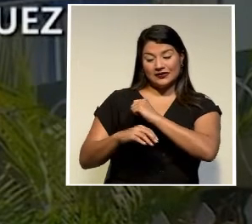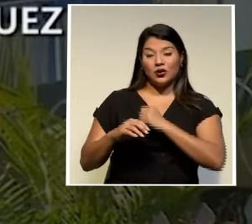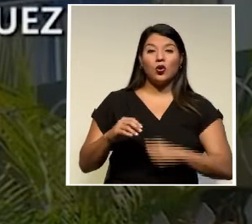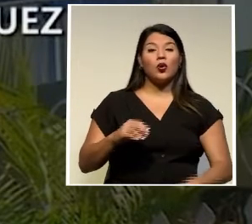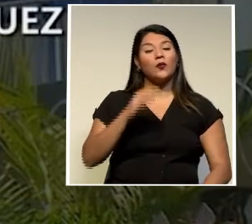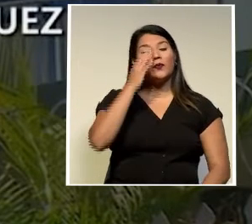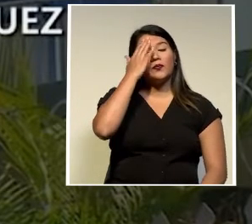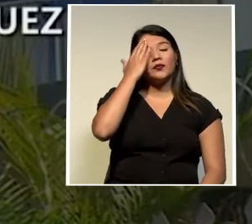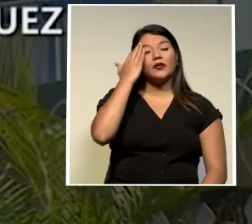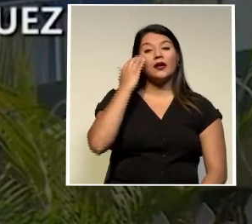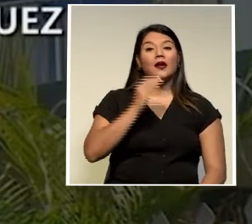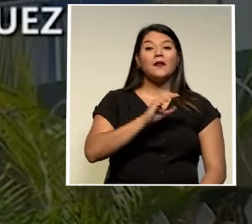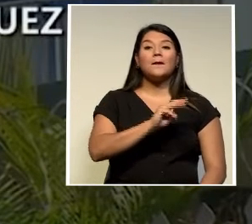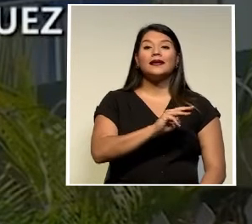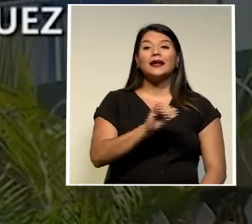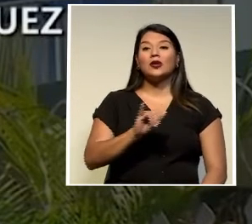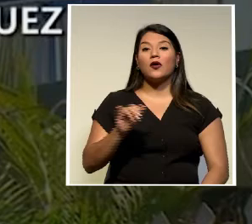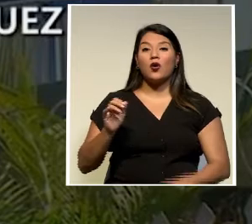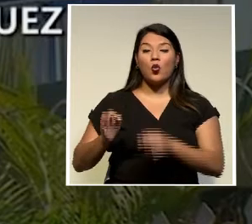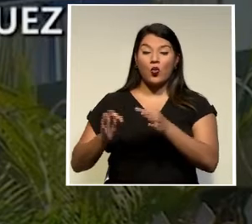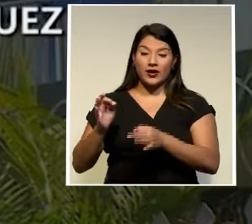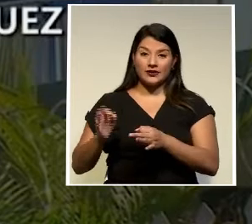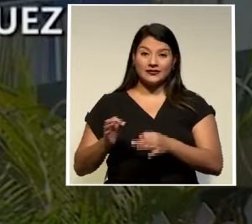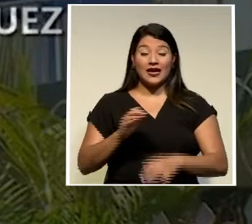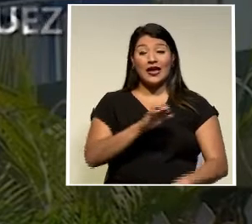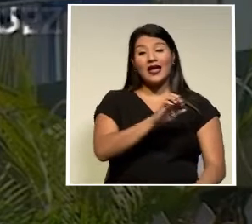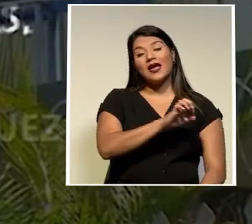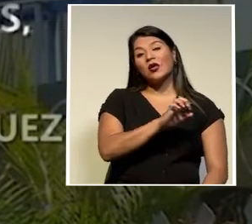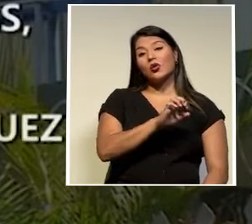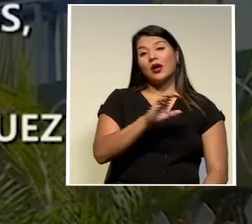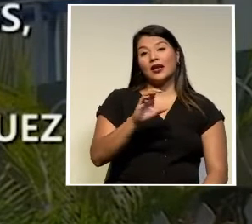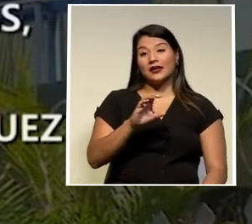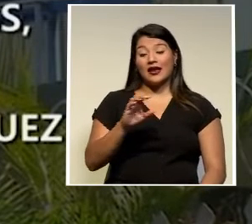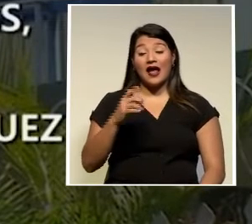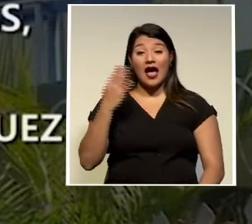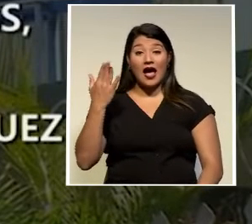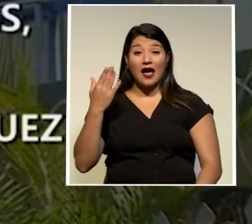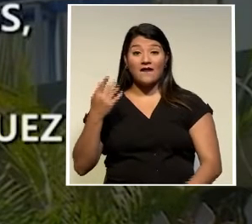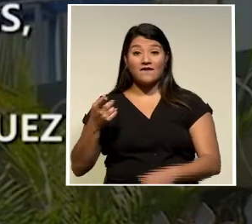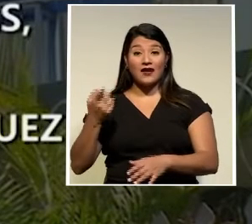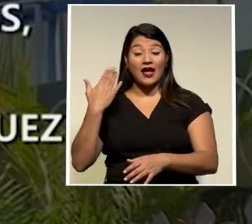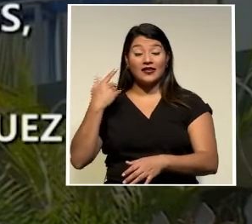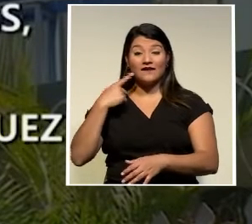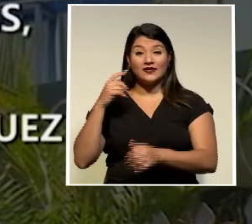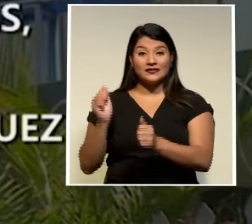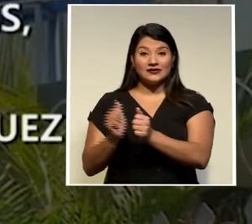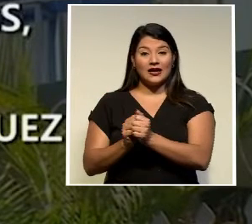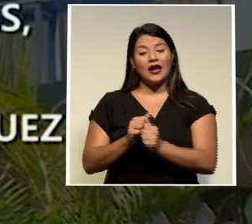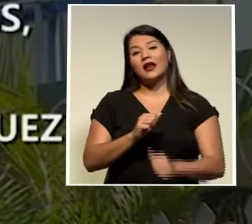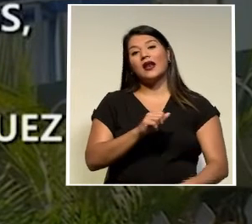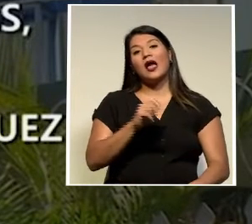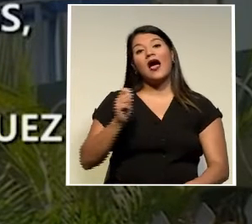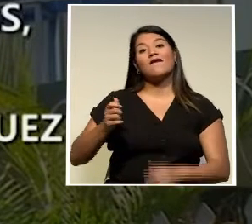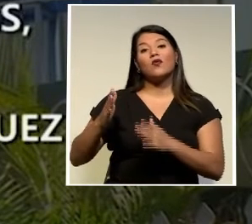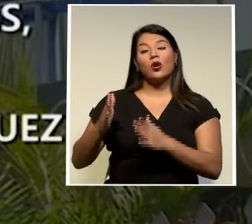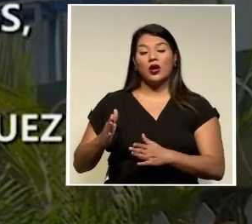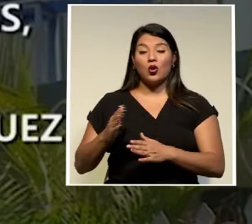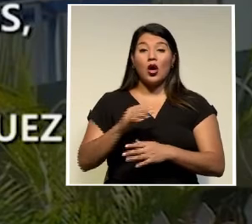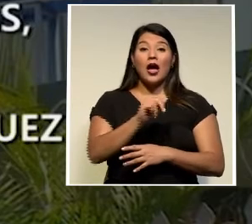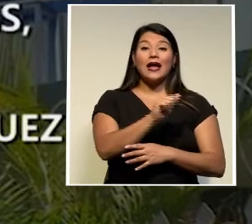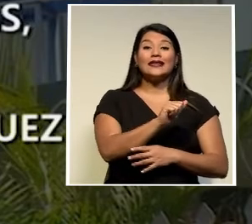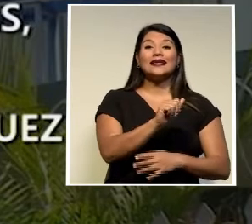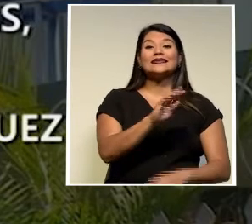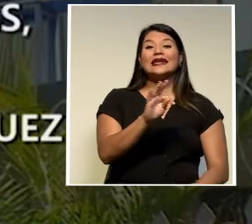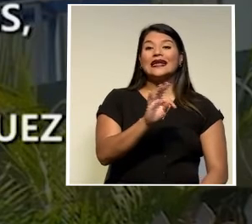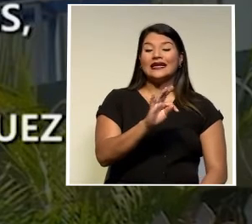Calderón juez penal Edwin Retana Carrera ex fiscal adjunto Rodolfo Gerardo Corrales González abogado litigante Andrés